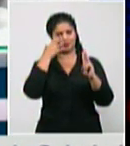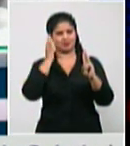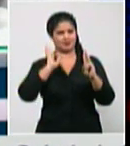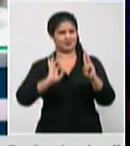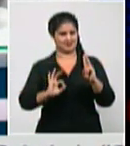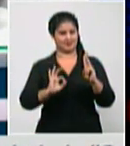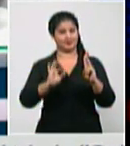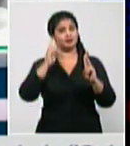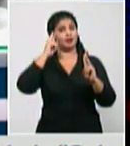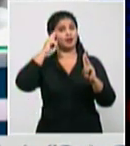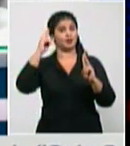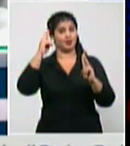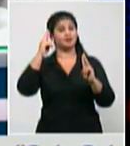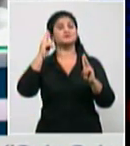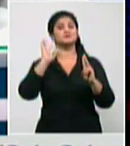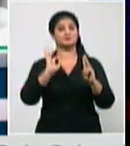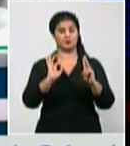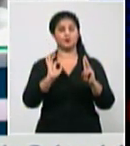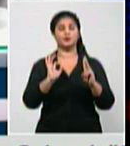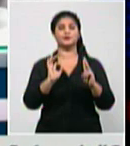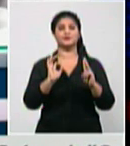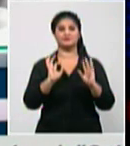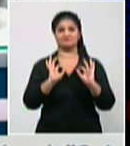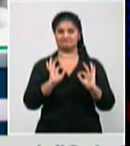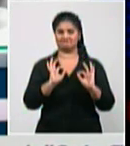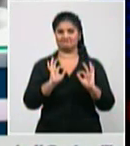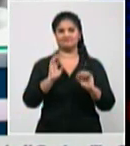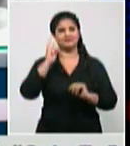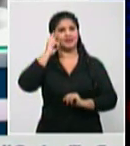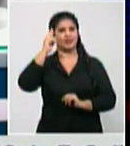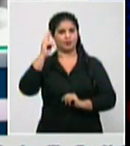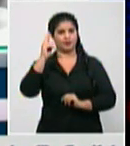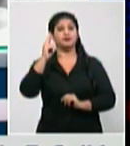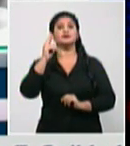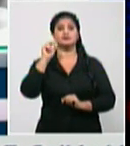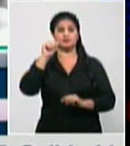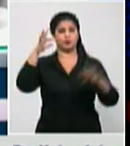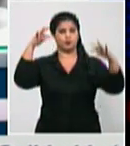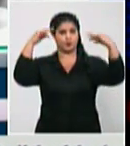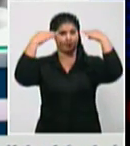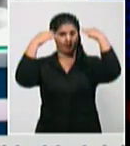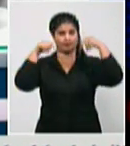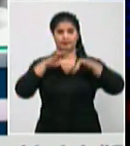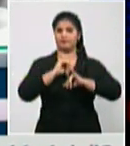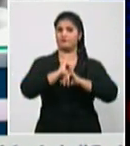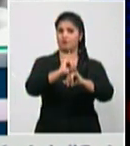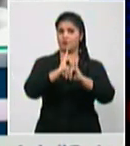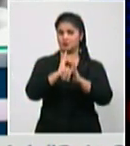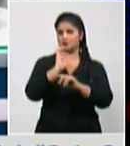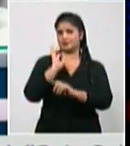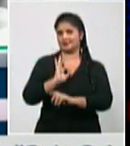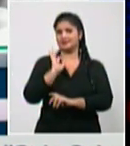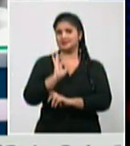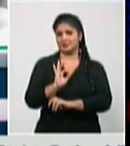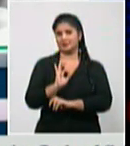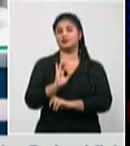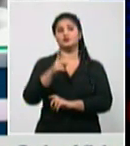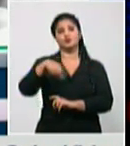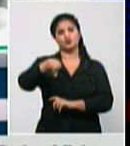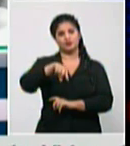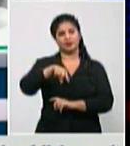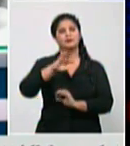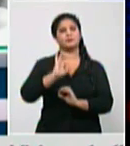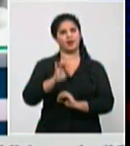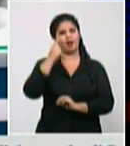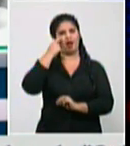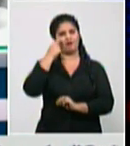manos nosotros nuestra invitación es que siga informado con cada una de nuestras emisiones que llevarán a usted como usted